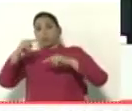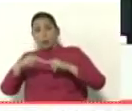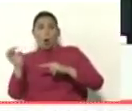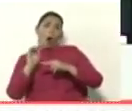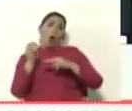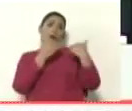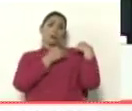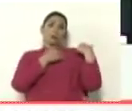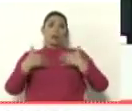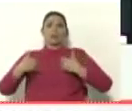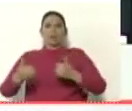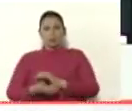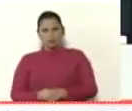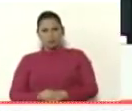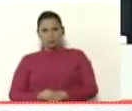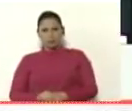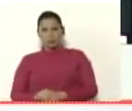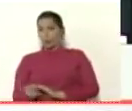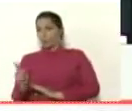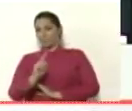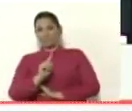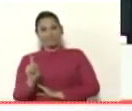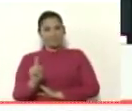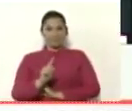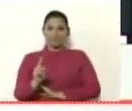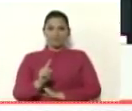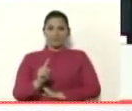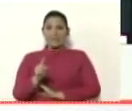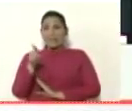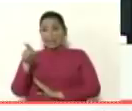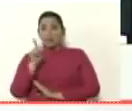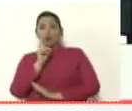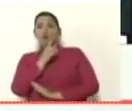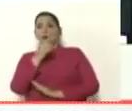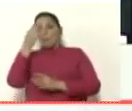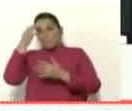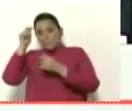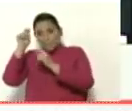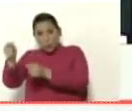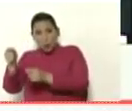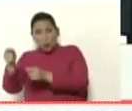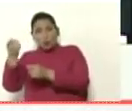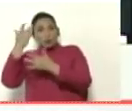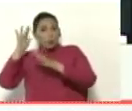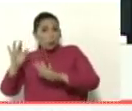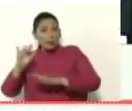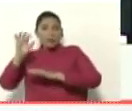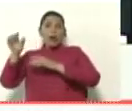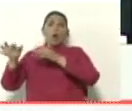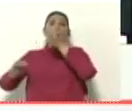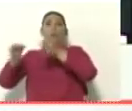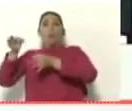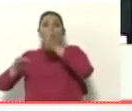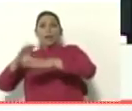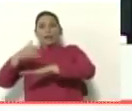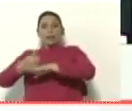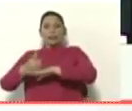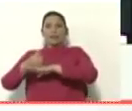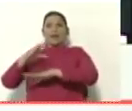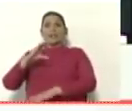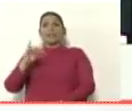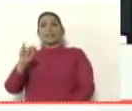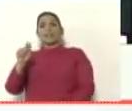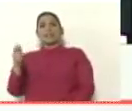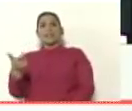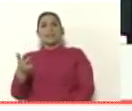responsable de la salud? No, él nombró a una supuesta de junta directiva de CITGO para robarse 7 mil millones de dólares que